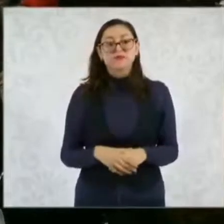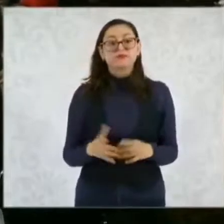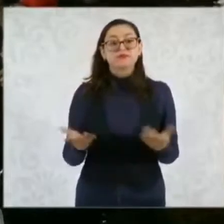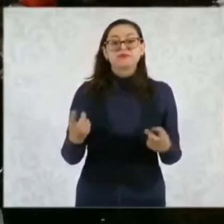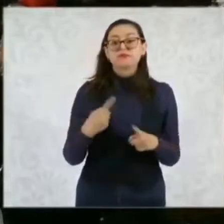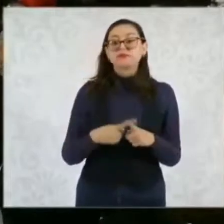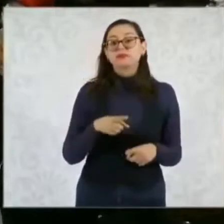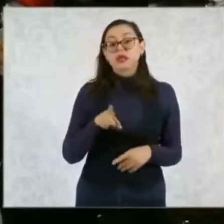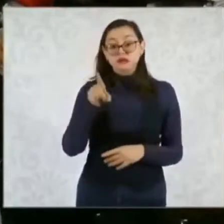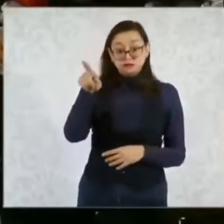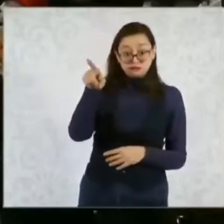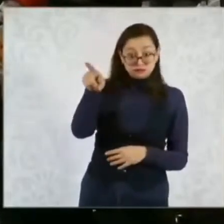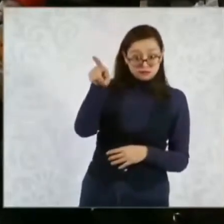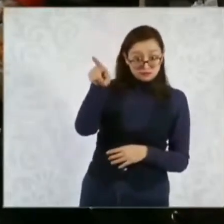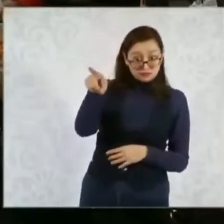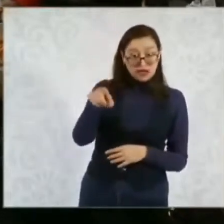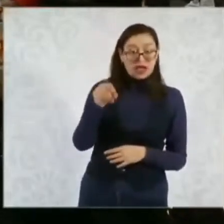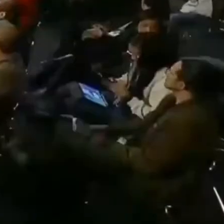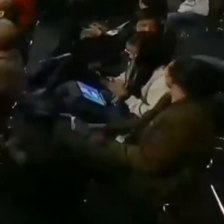A ver, allá atrás.